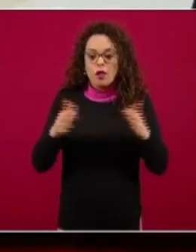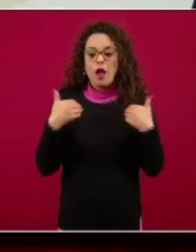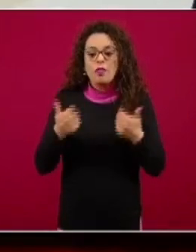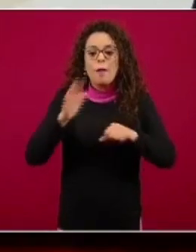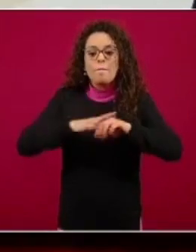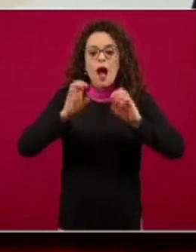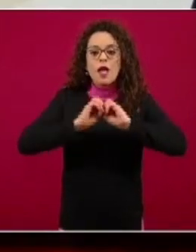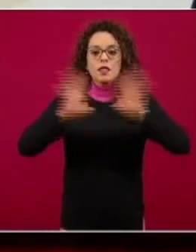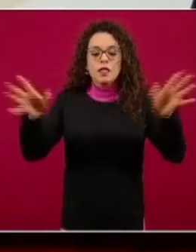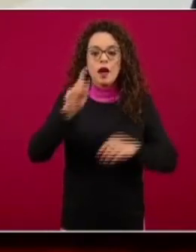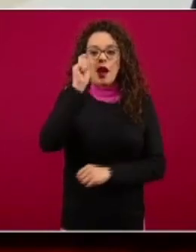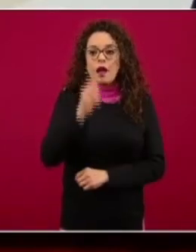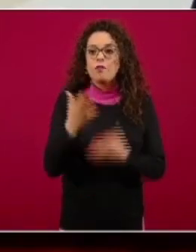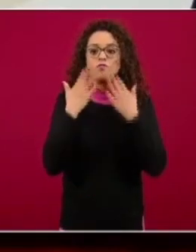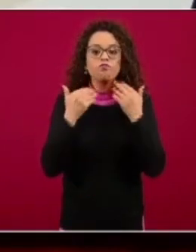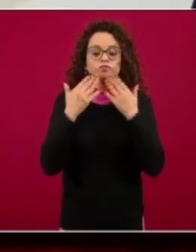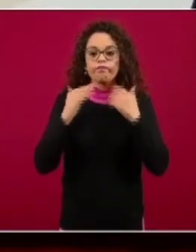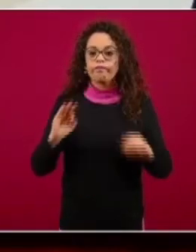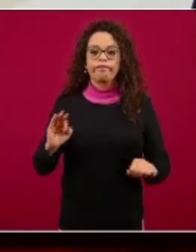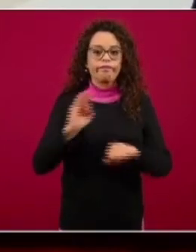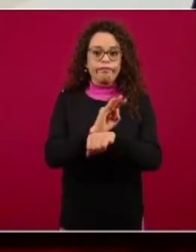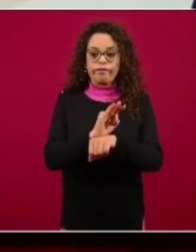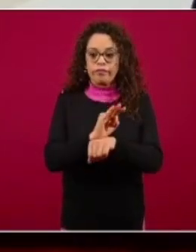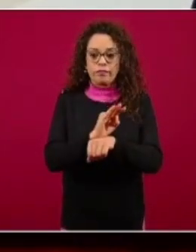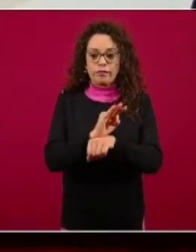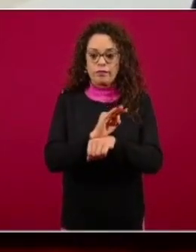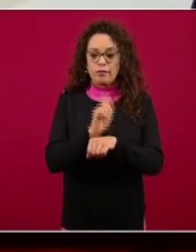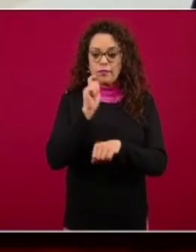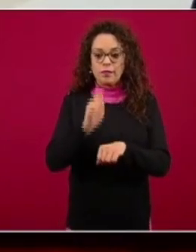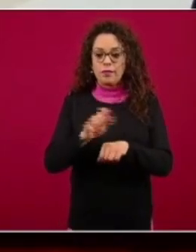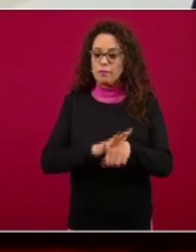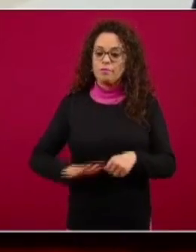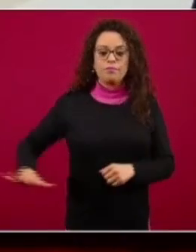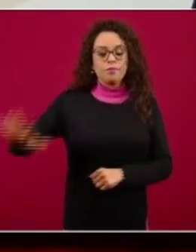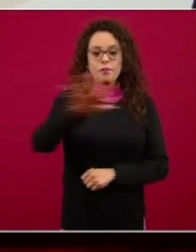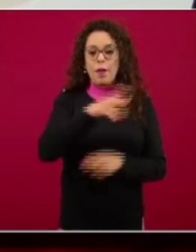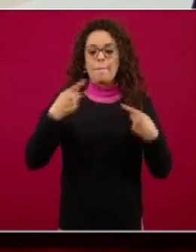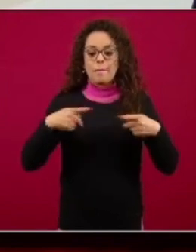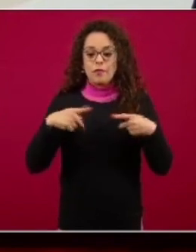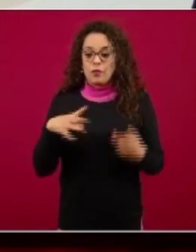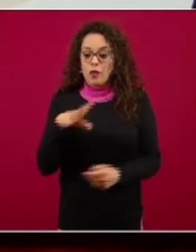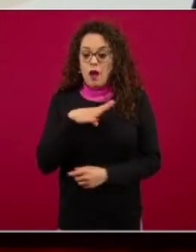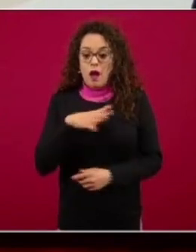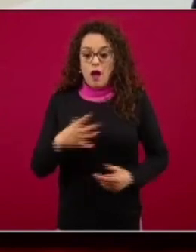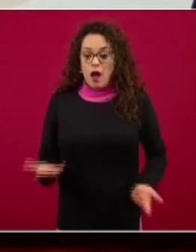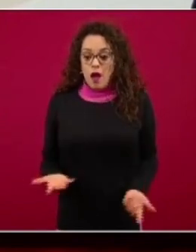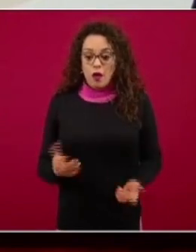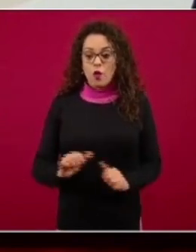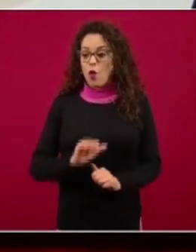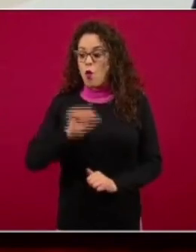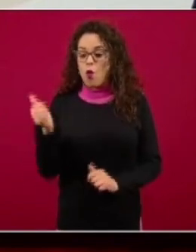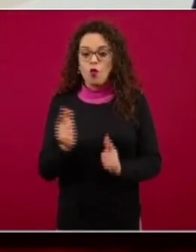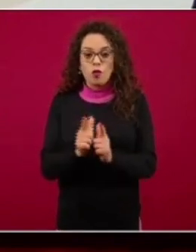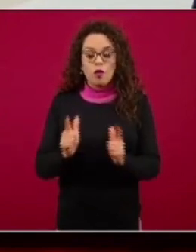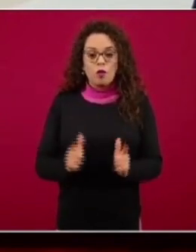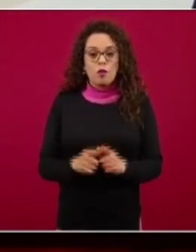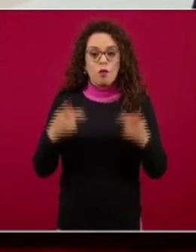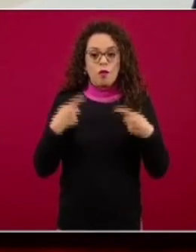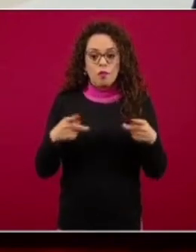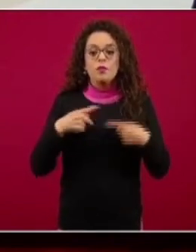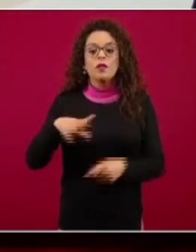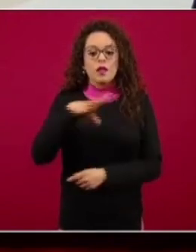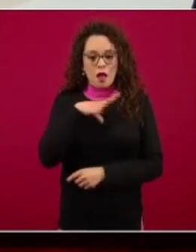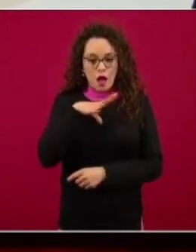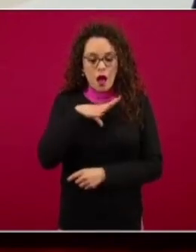de la vulnerabilidad que gran parte de la población tenemos y de que otro grupo de la población han tenido la